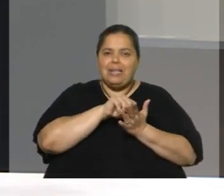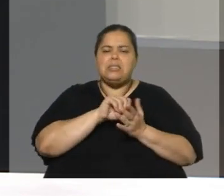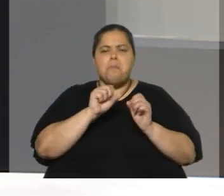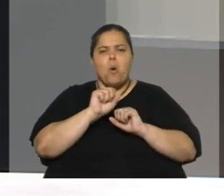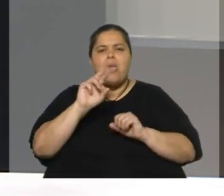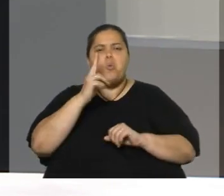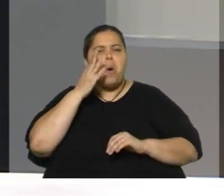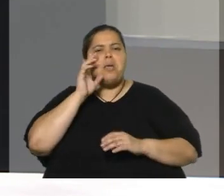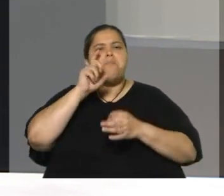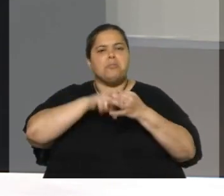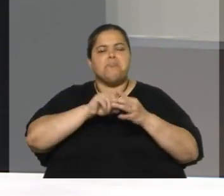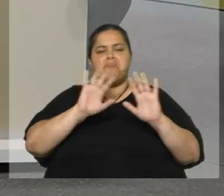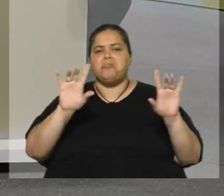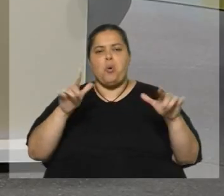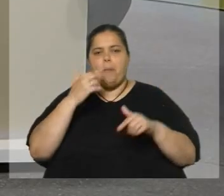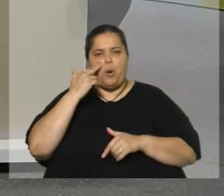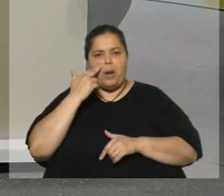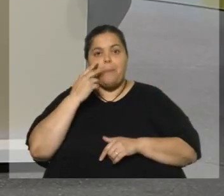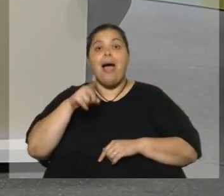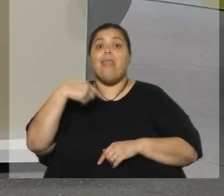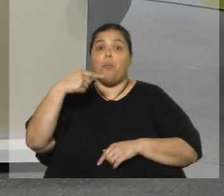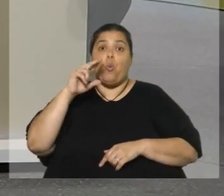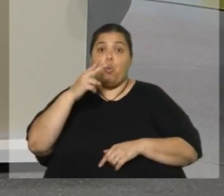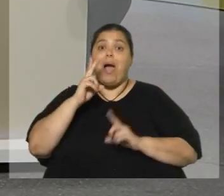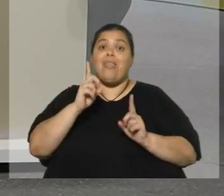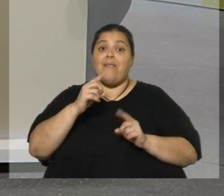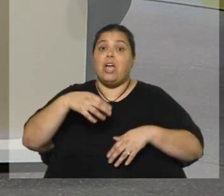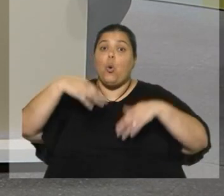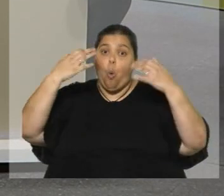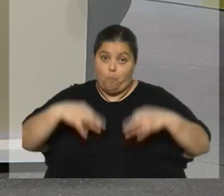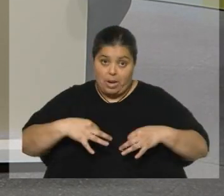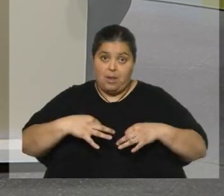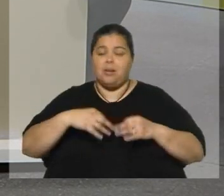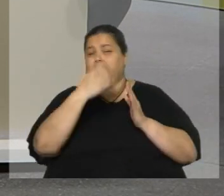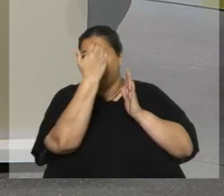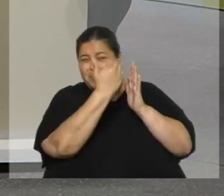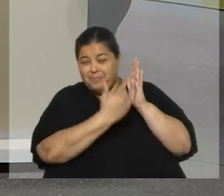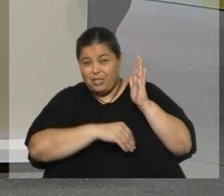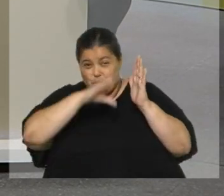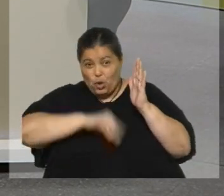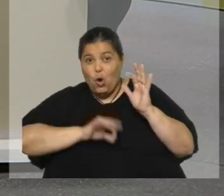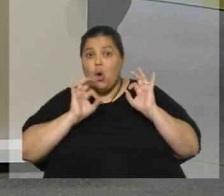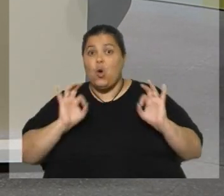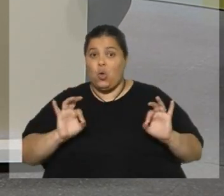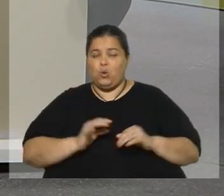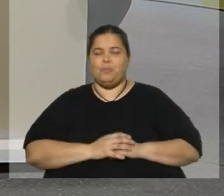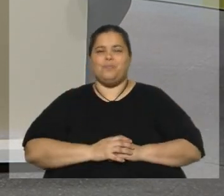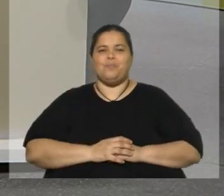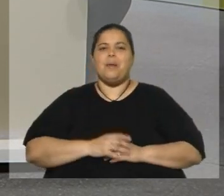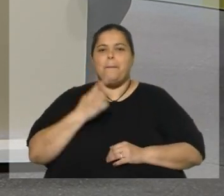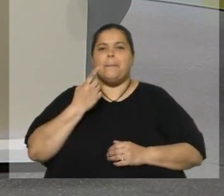a priori. Después Uruguay tiene que cumplir. Si cumple, céntrate, tiene que cumplir,